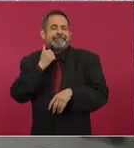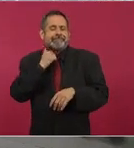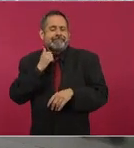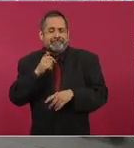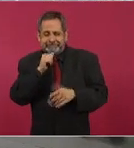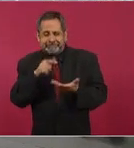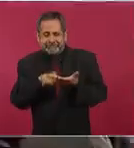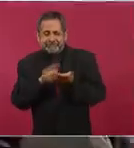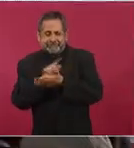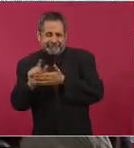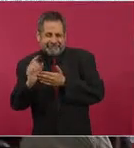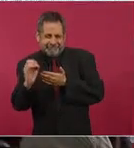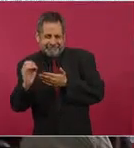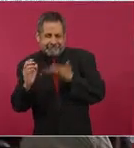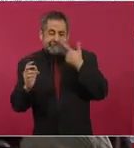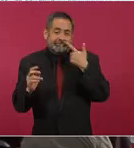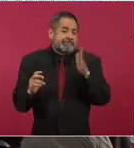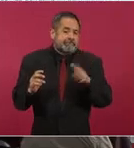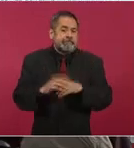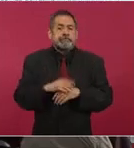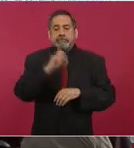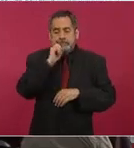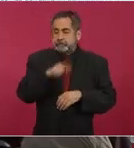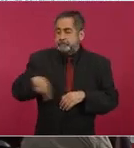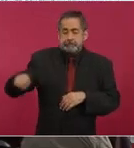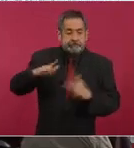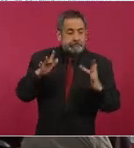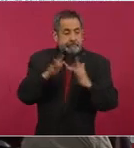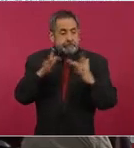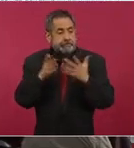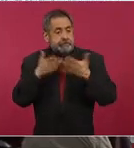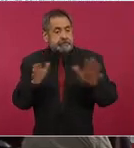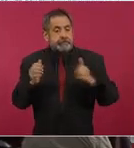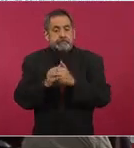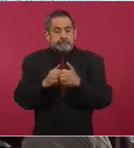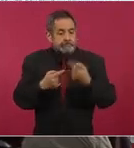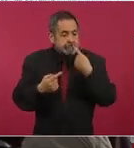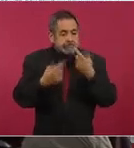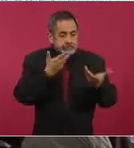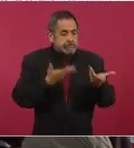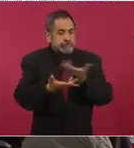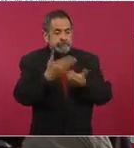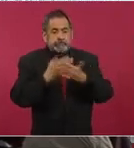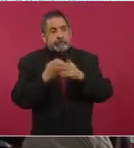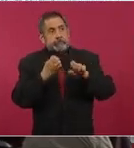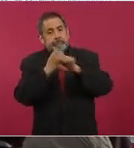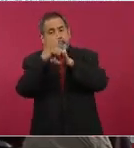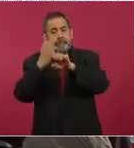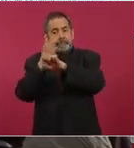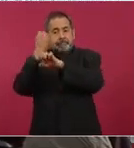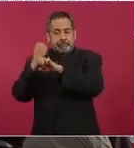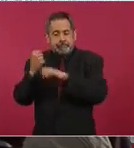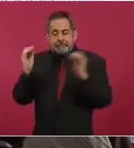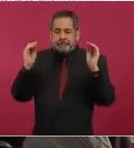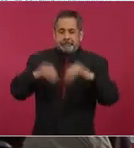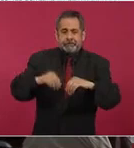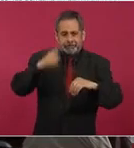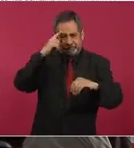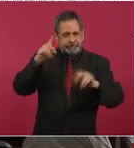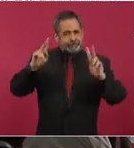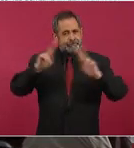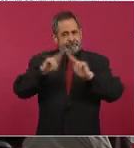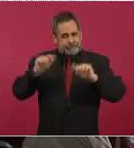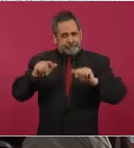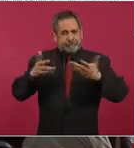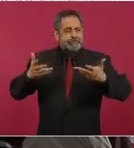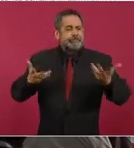tener un canal de comunicación abierto para, a través de las mesas estatales de construcción de paz, poder advertir